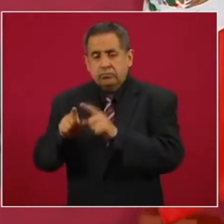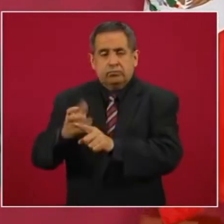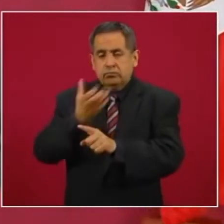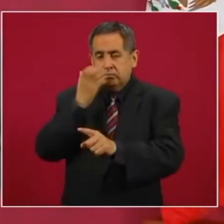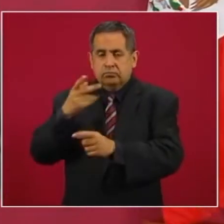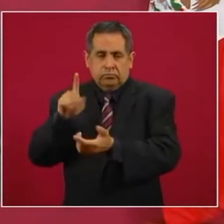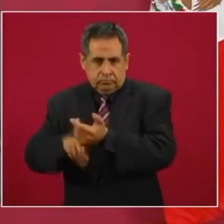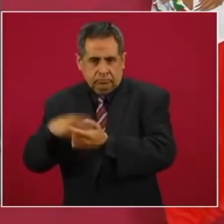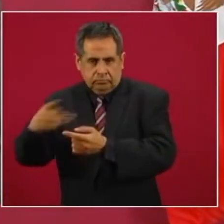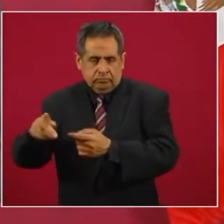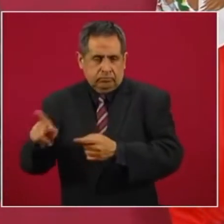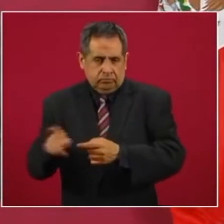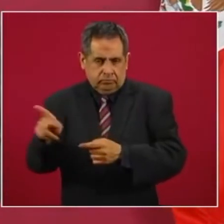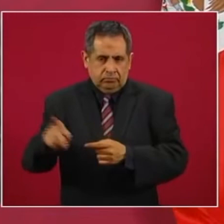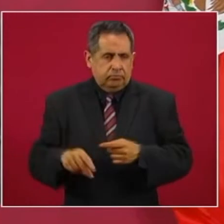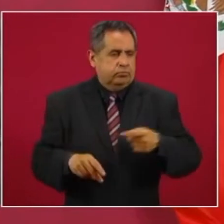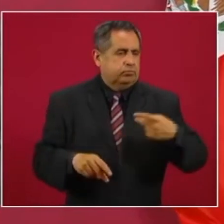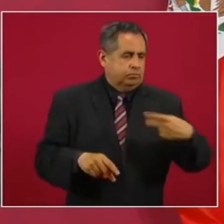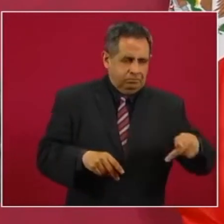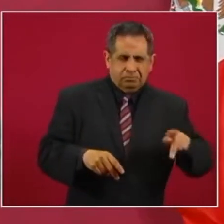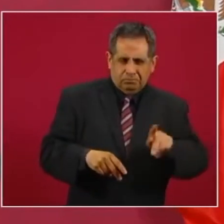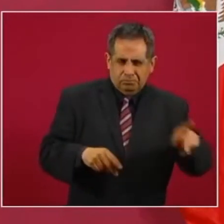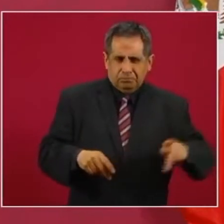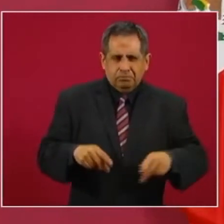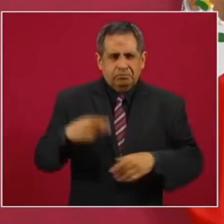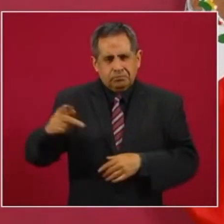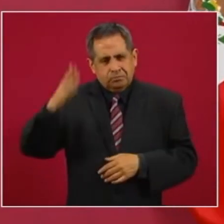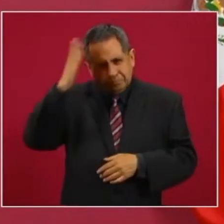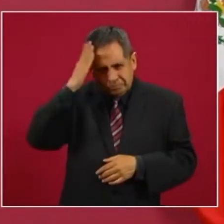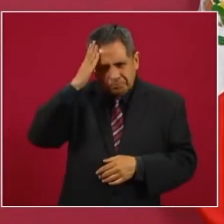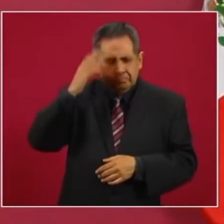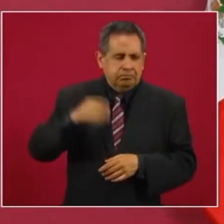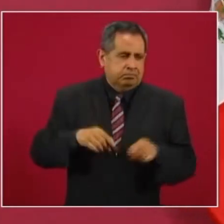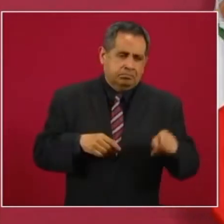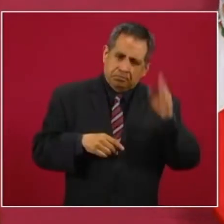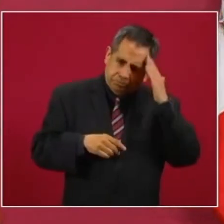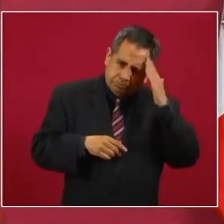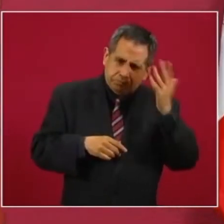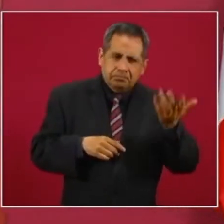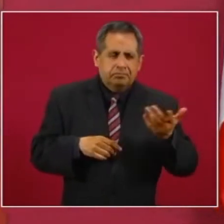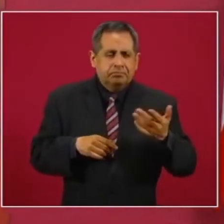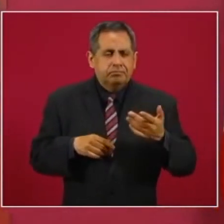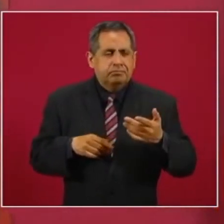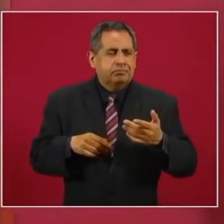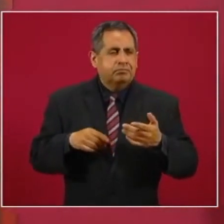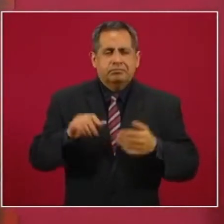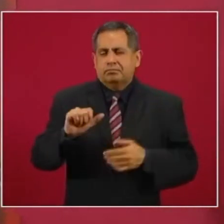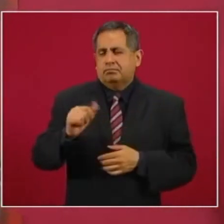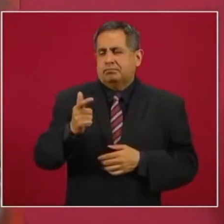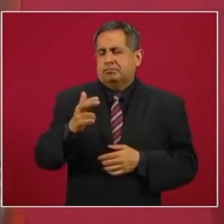los dirigentes agrarios,